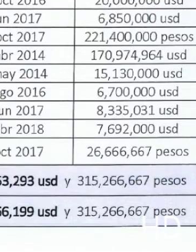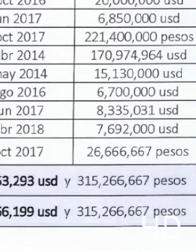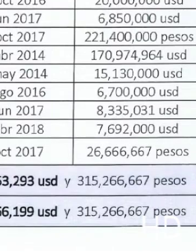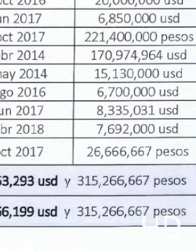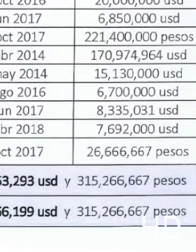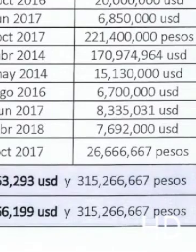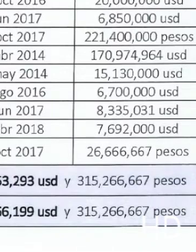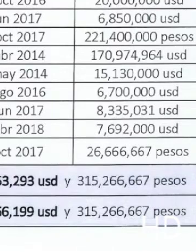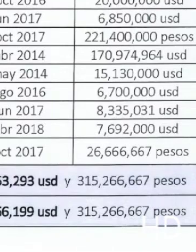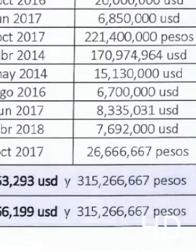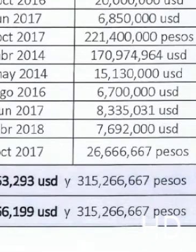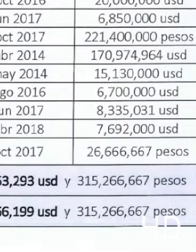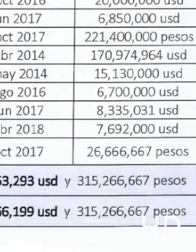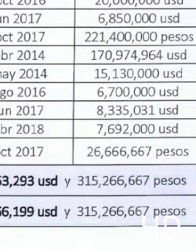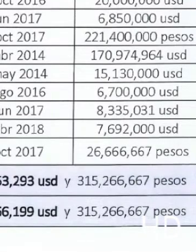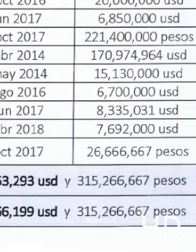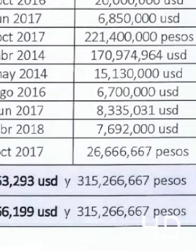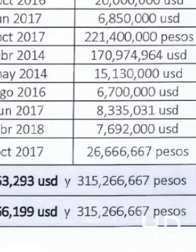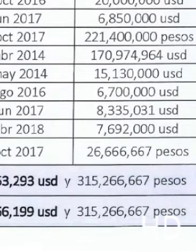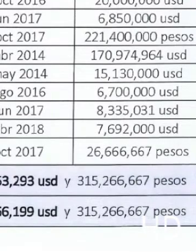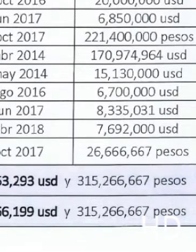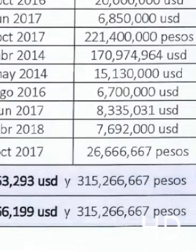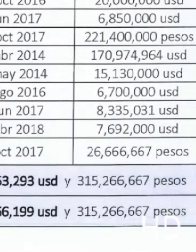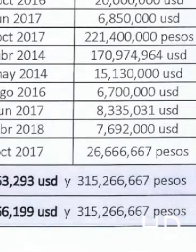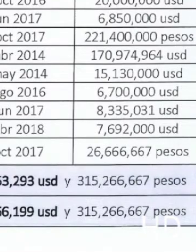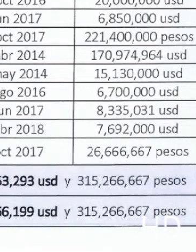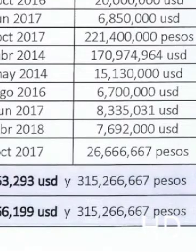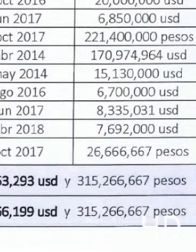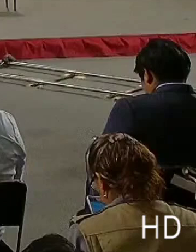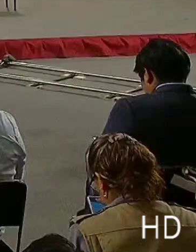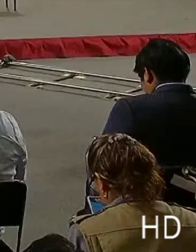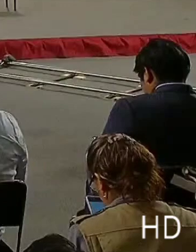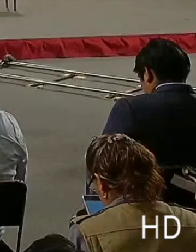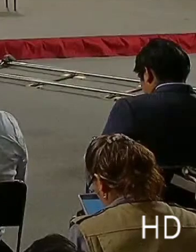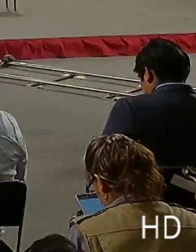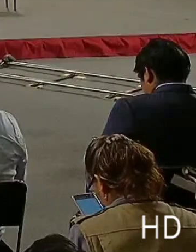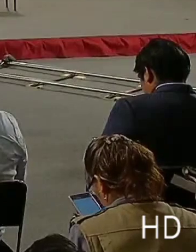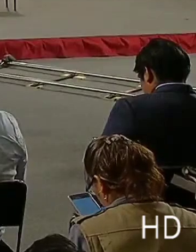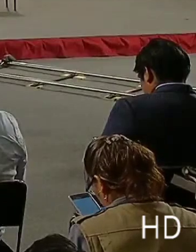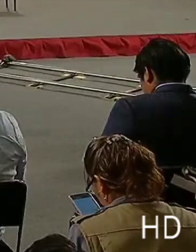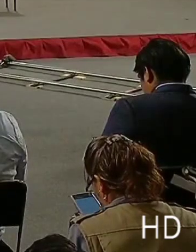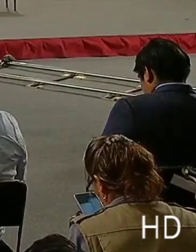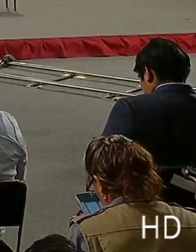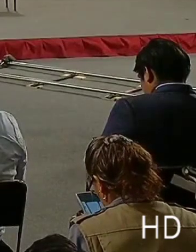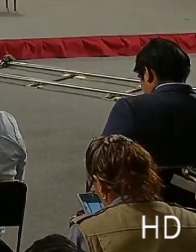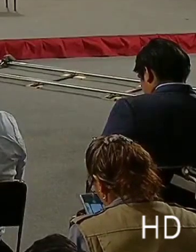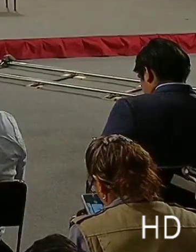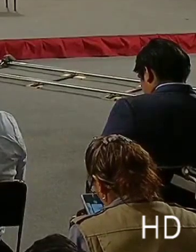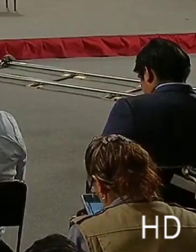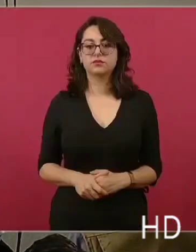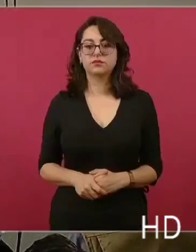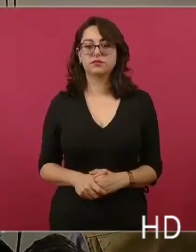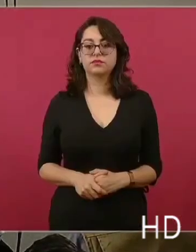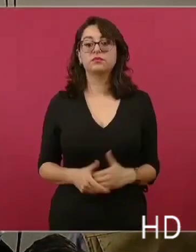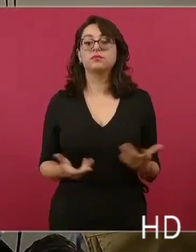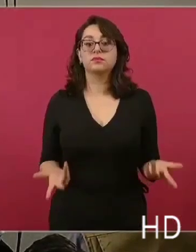gran lugar en donde el presidente repartía